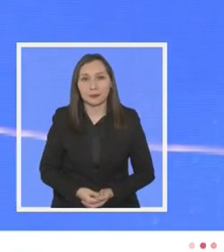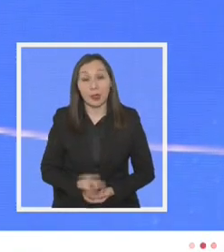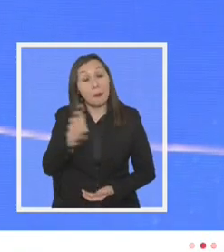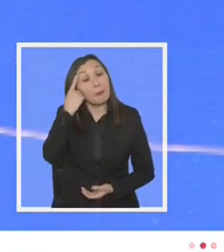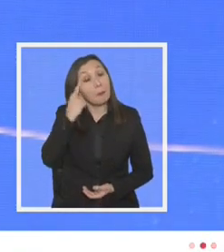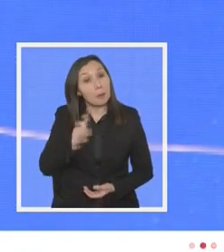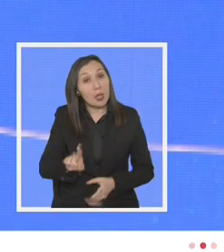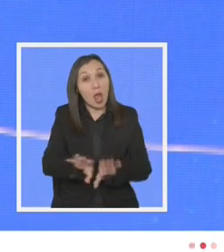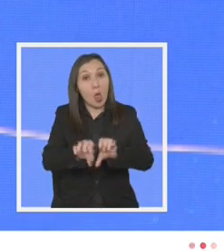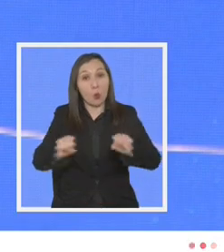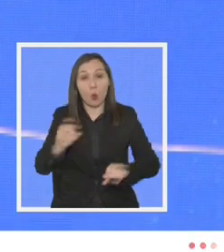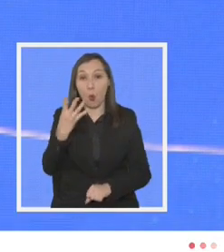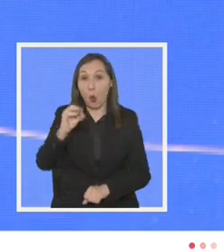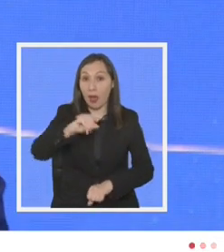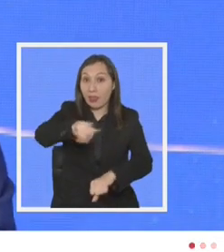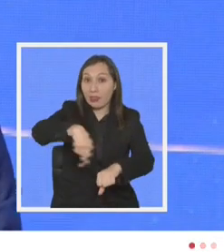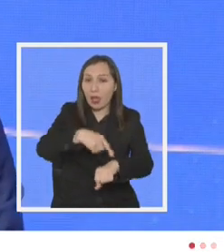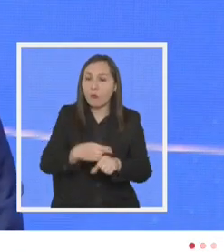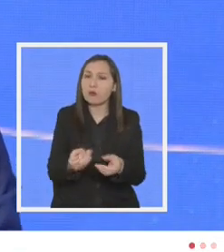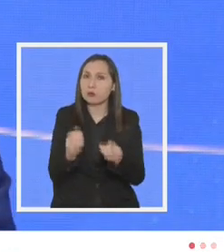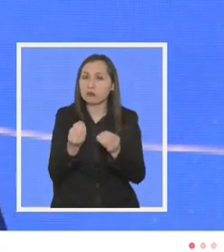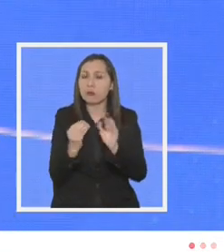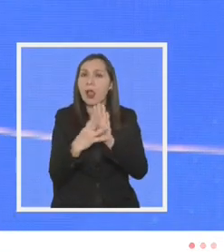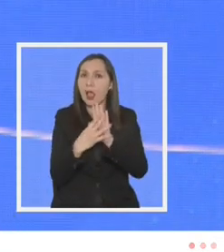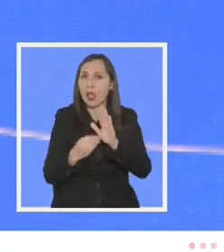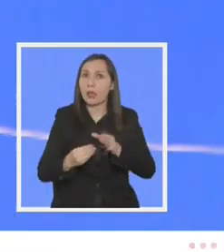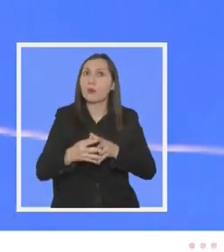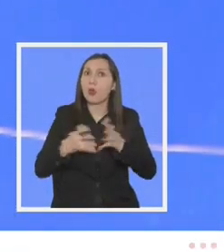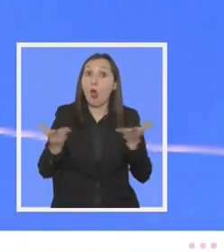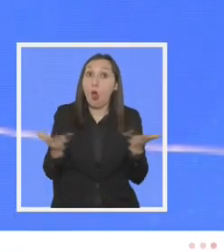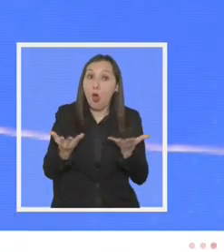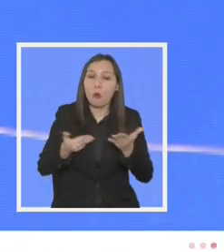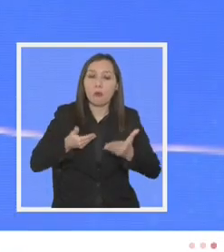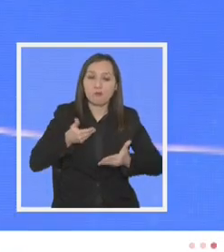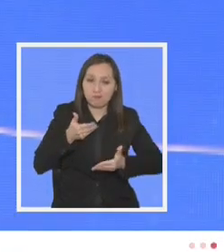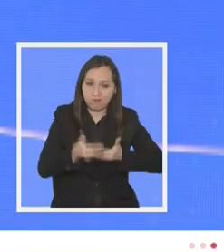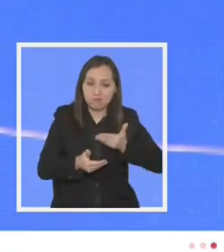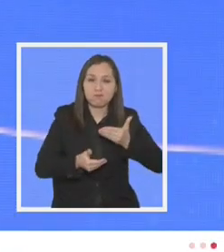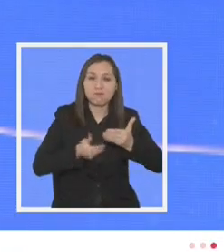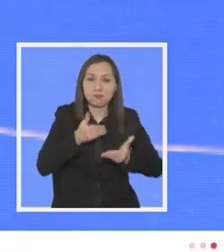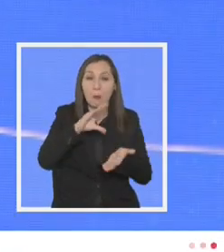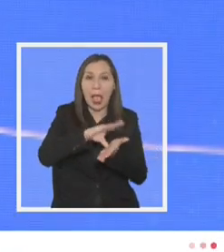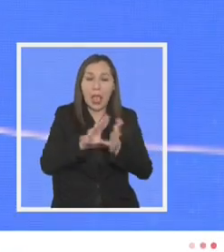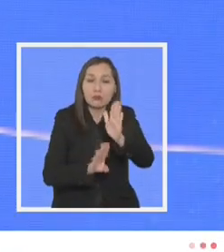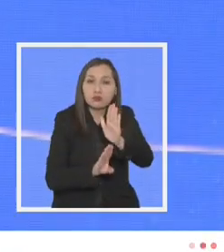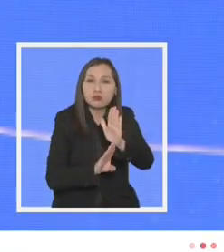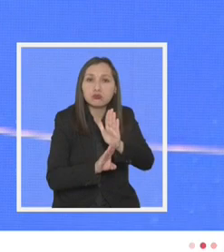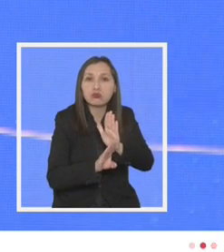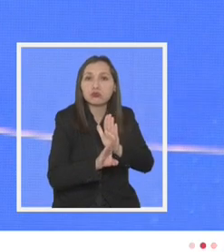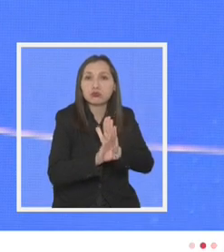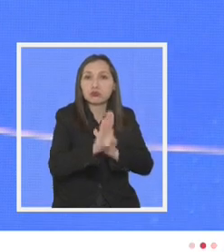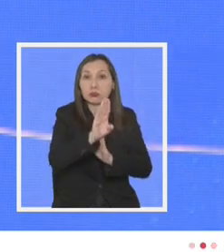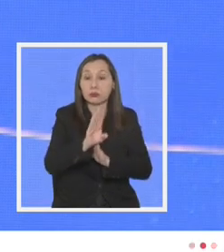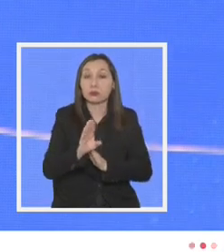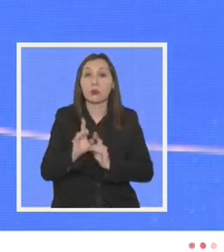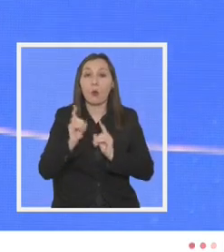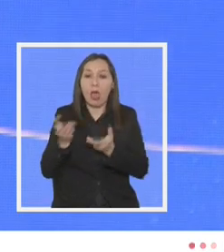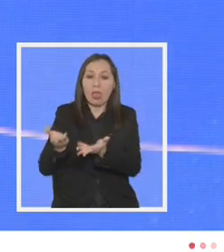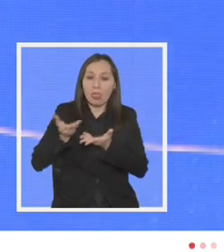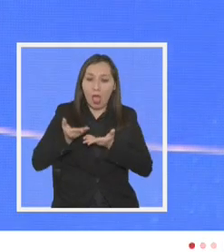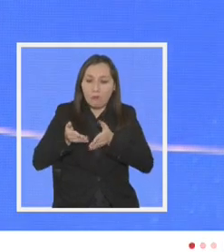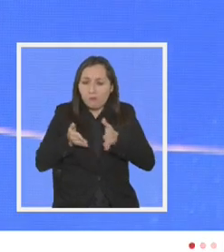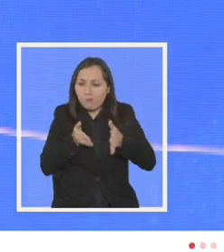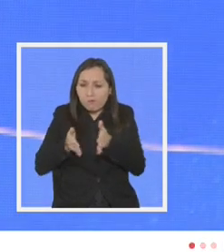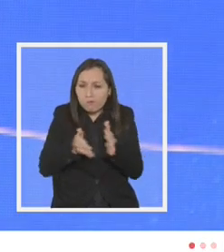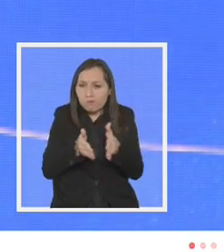pero el acuerdo por las 40 horas creo que es un gran ejemplo también de cómo avanzan los países porque fija una ruta